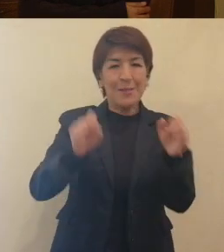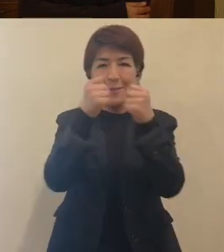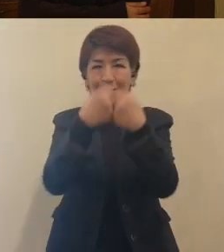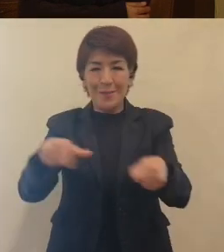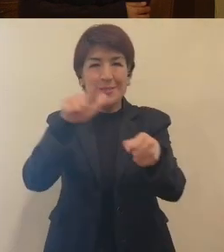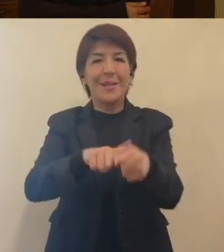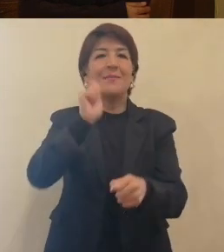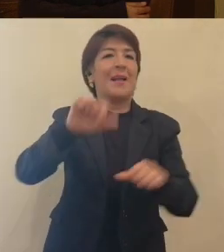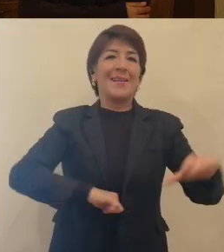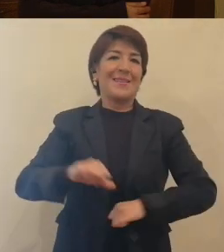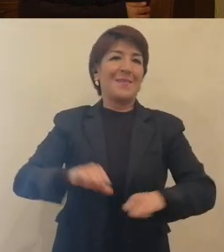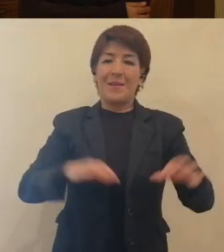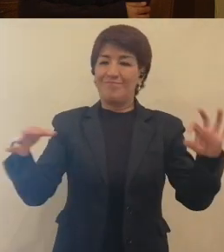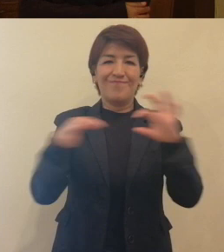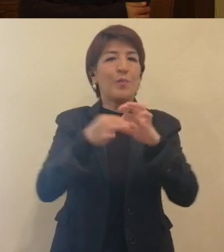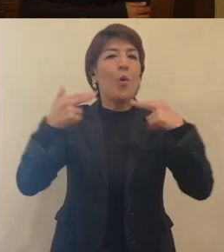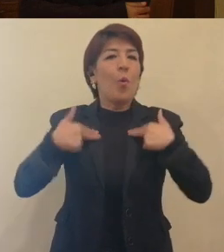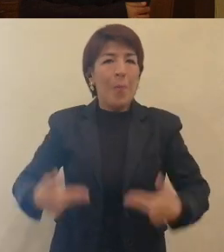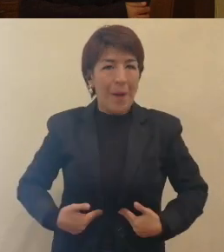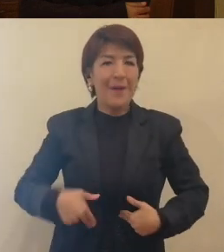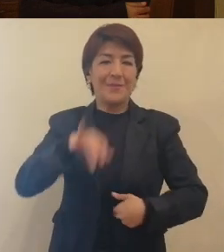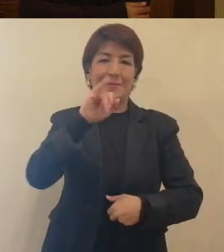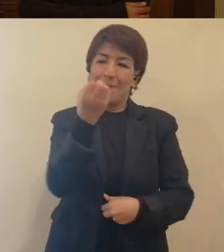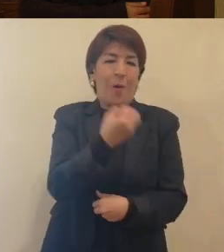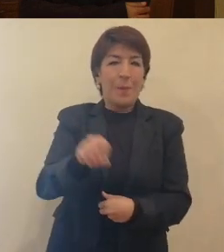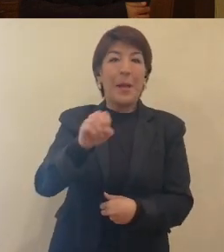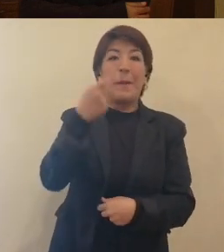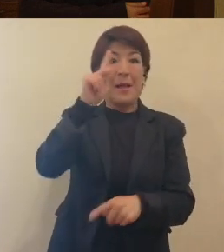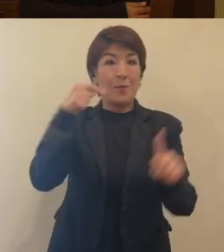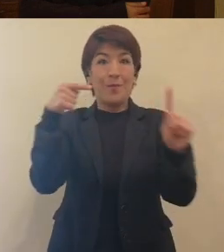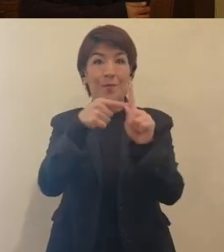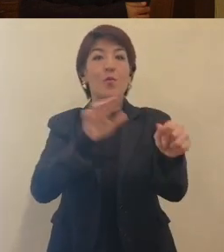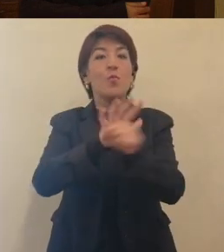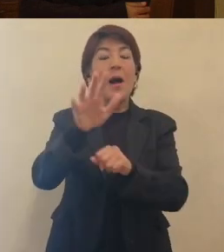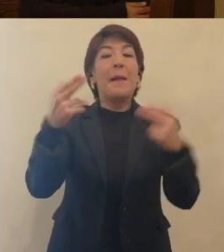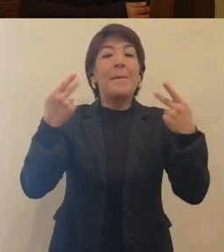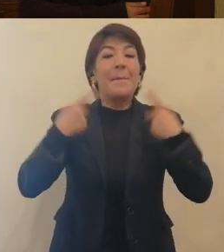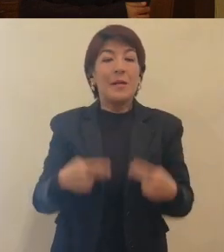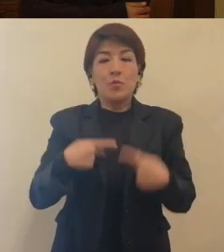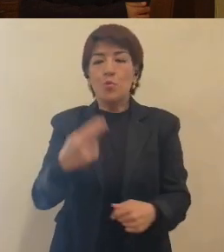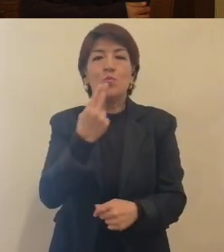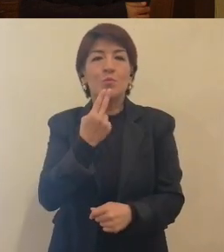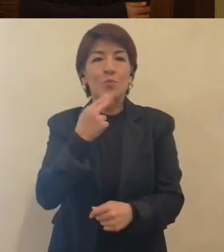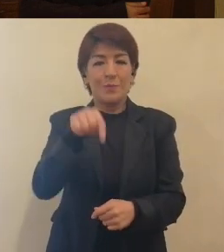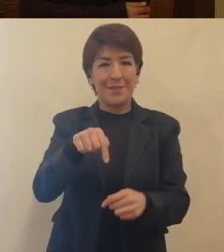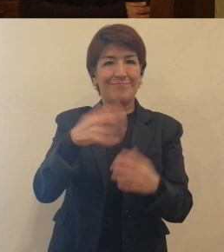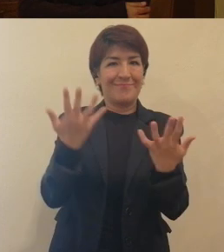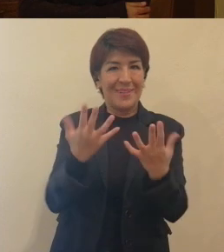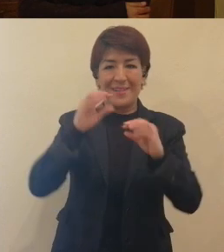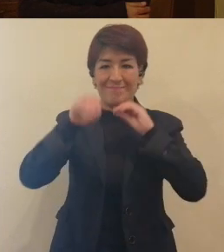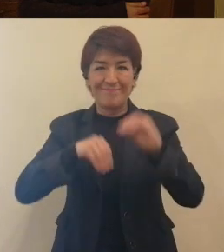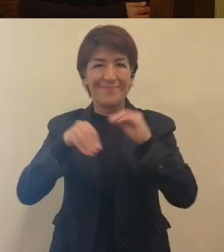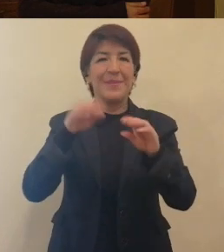el diseño como una actividad humana pues es eminentemente social, pero el enfoque que tiene es con los usuarios, es decir, que